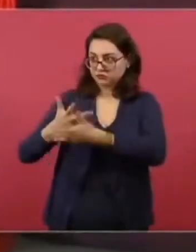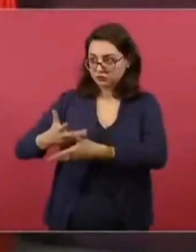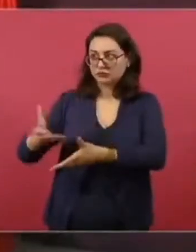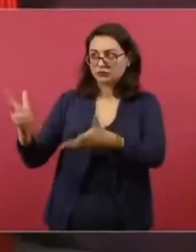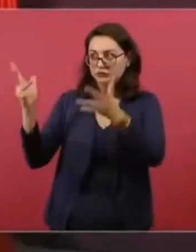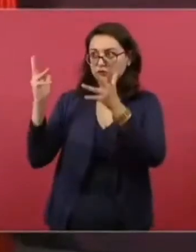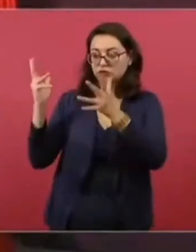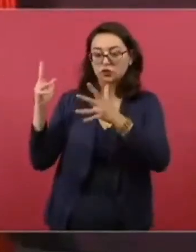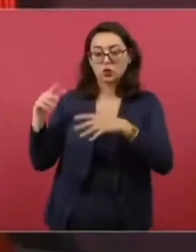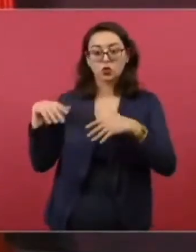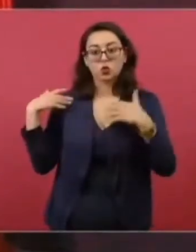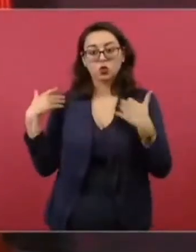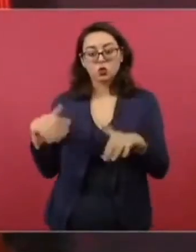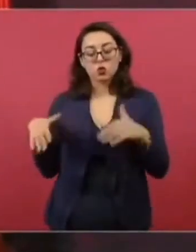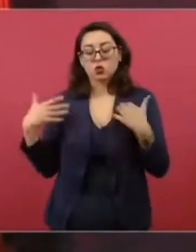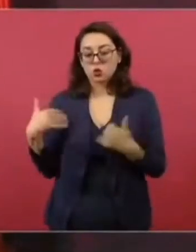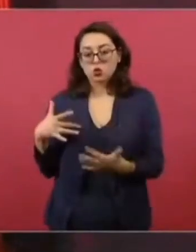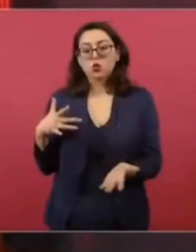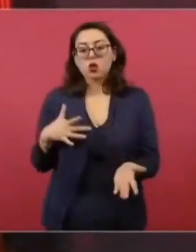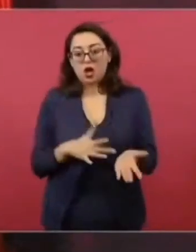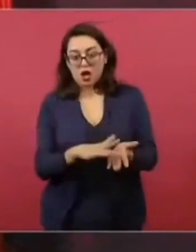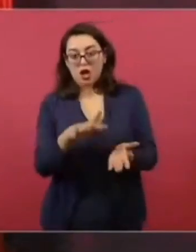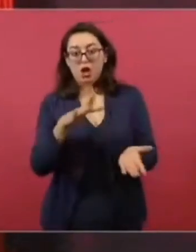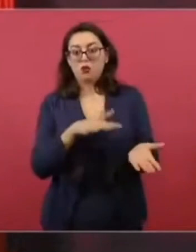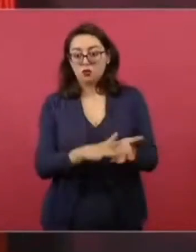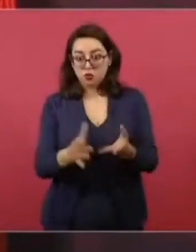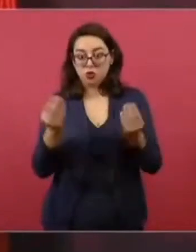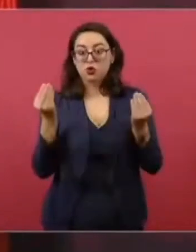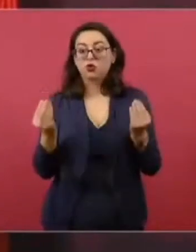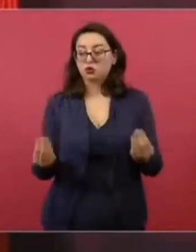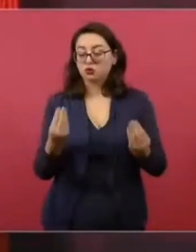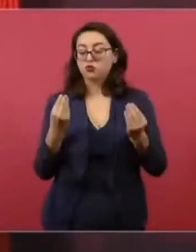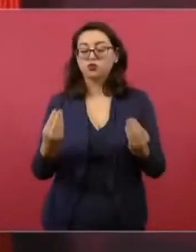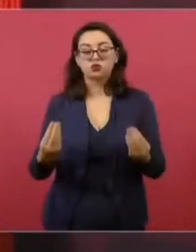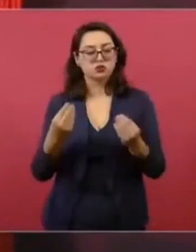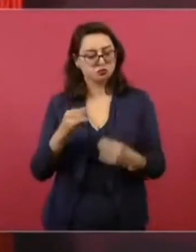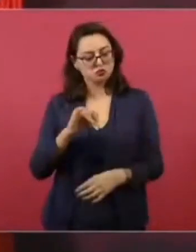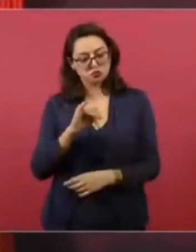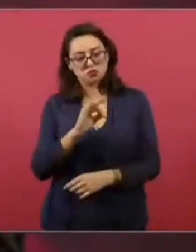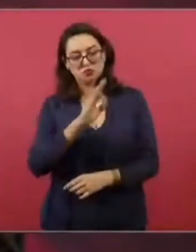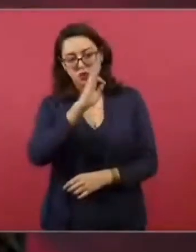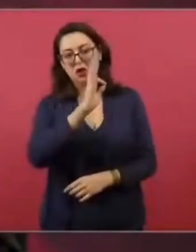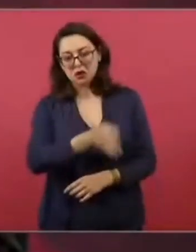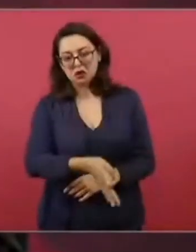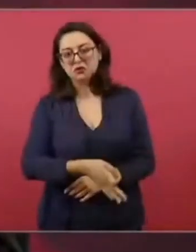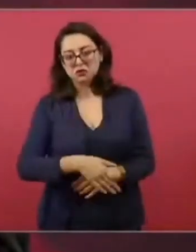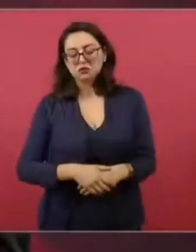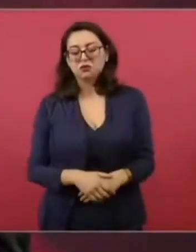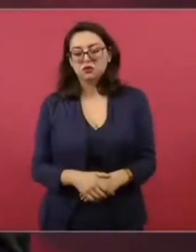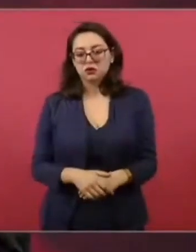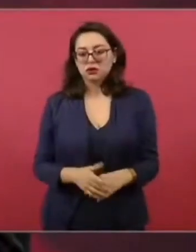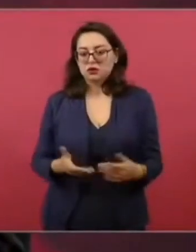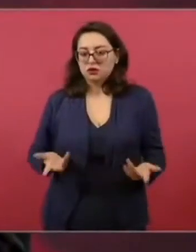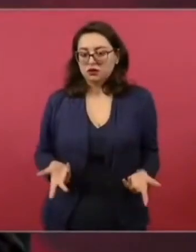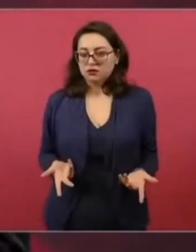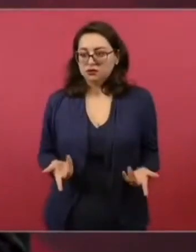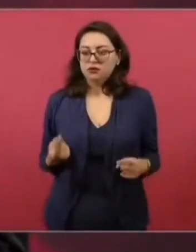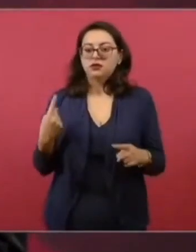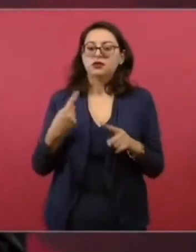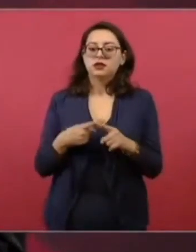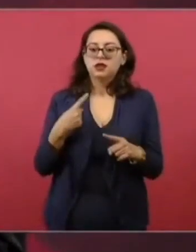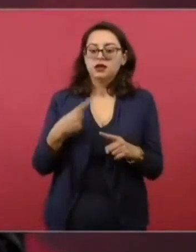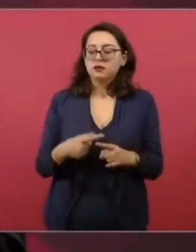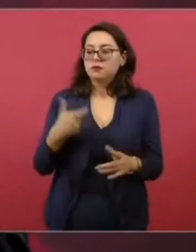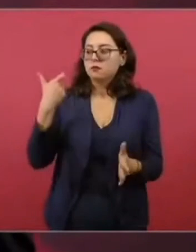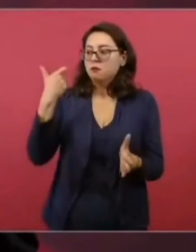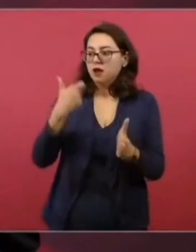casi todas las tiendas que participaron en este acuerdo.